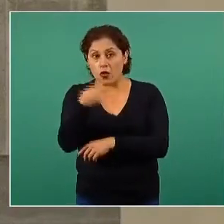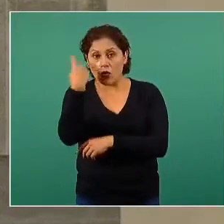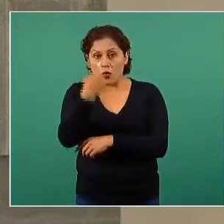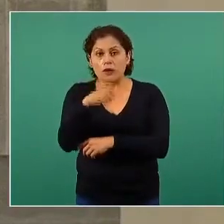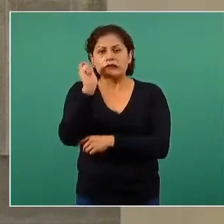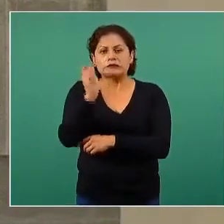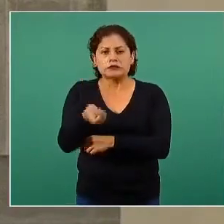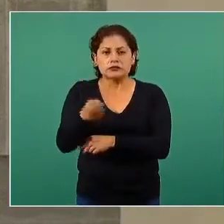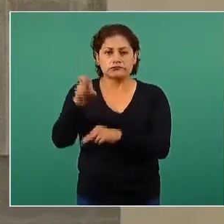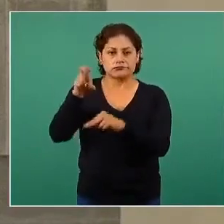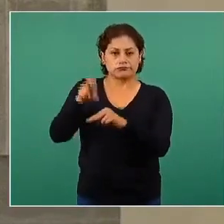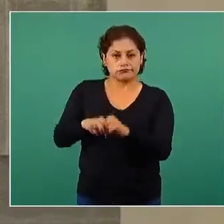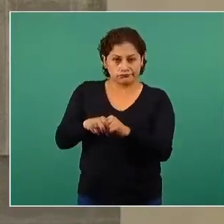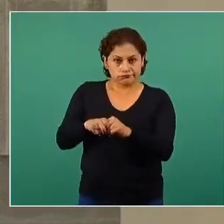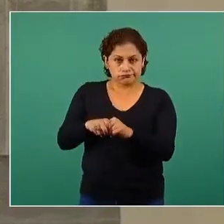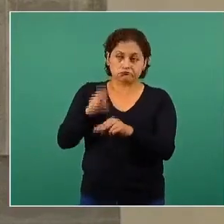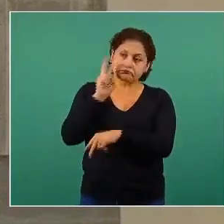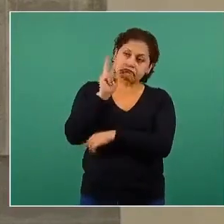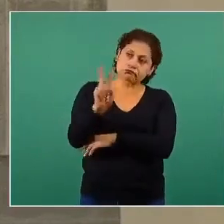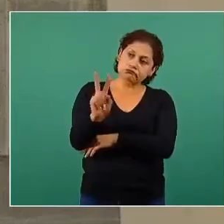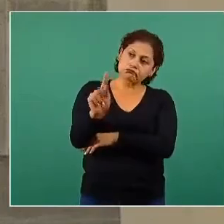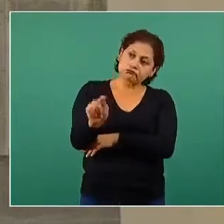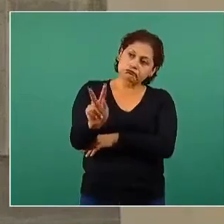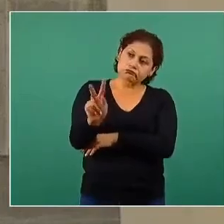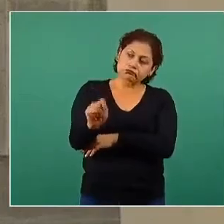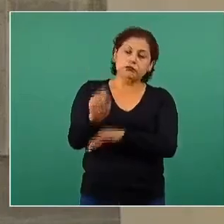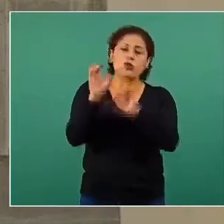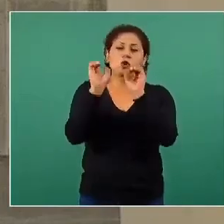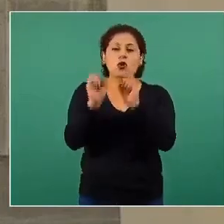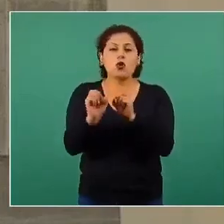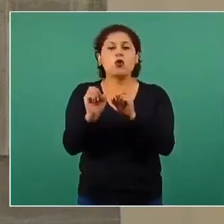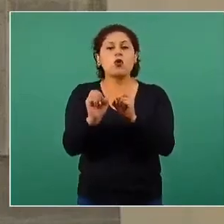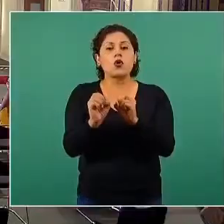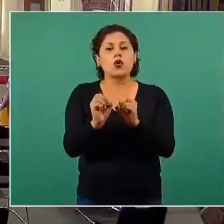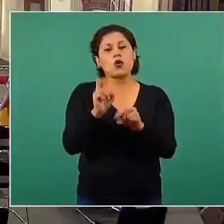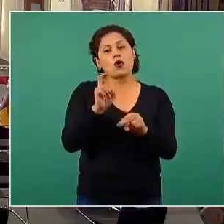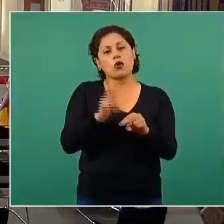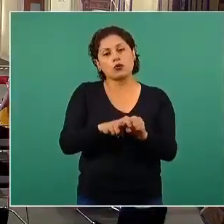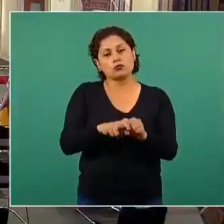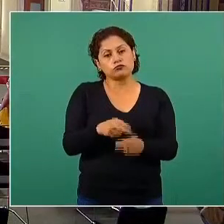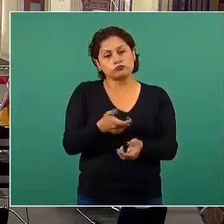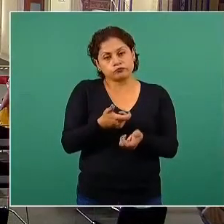sentado o estar viendo la tele o estar jugando con un celular.